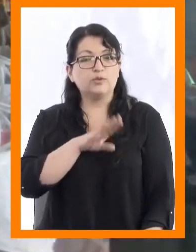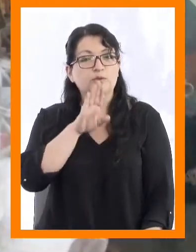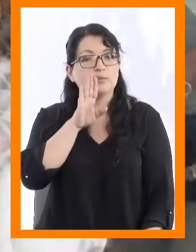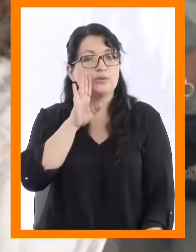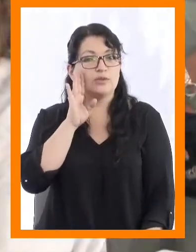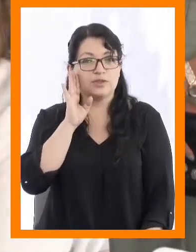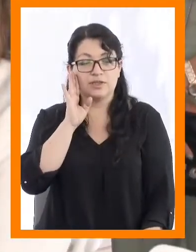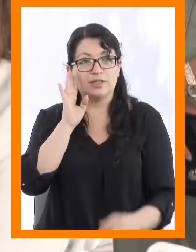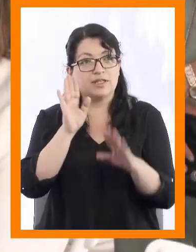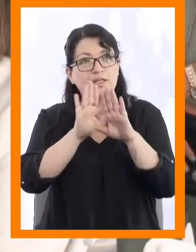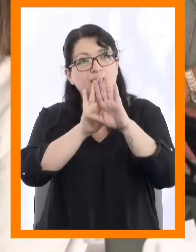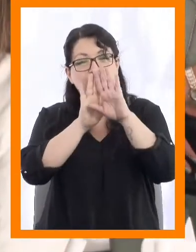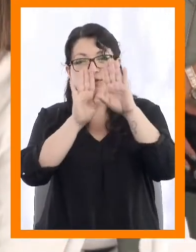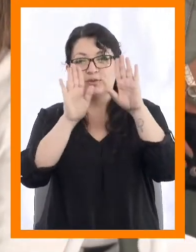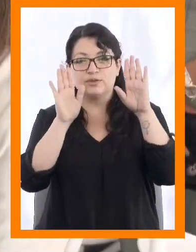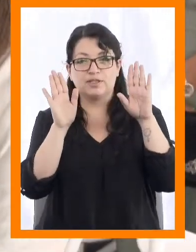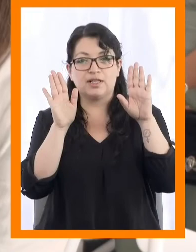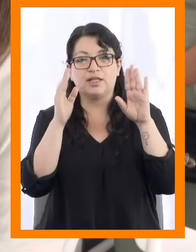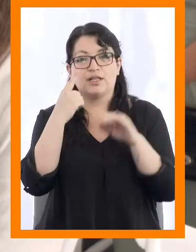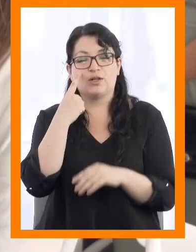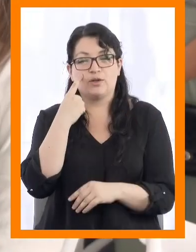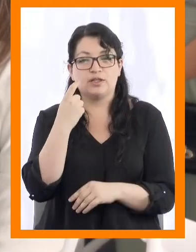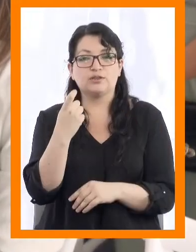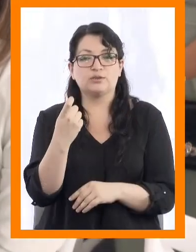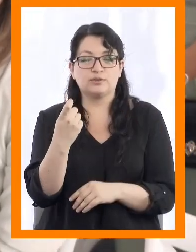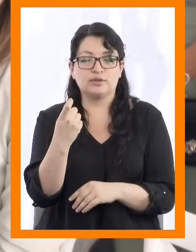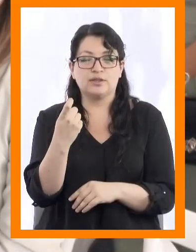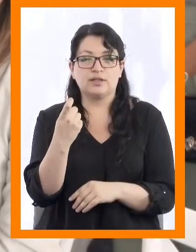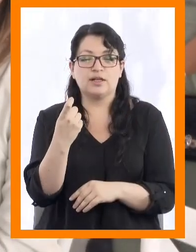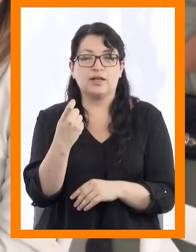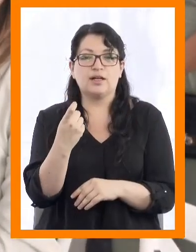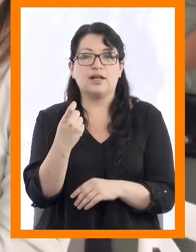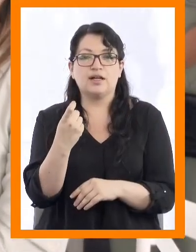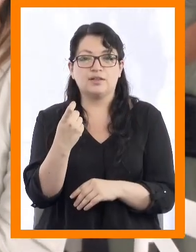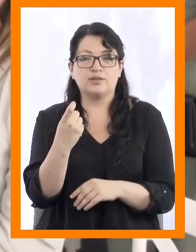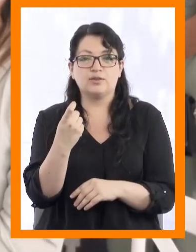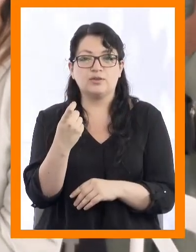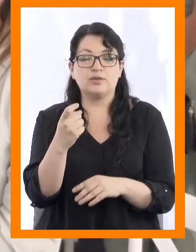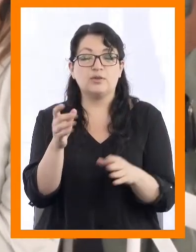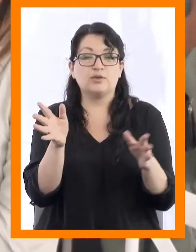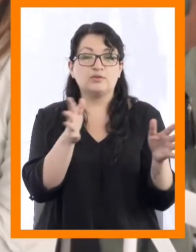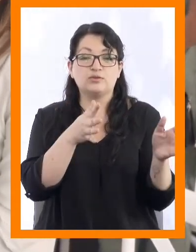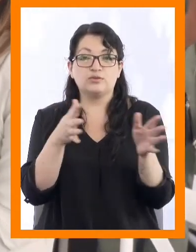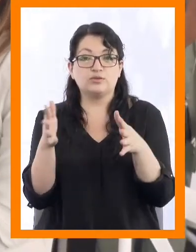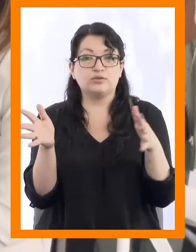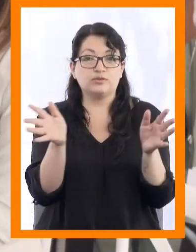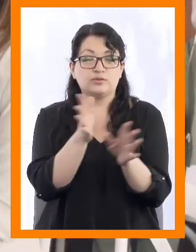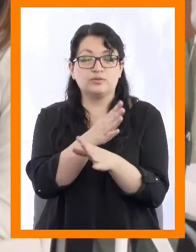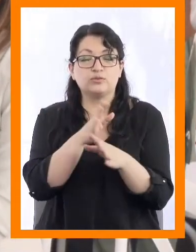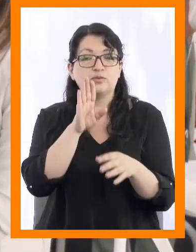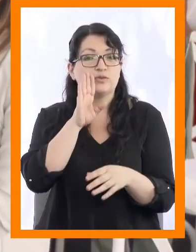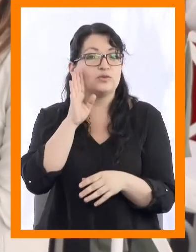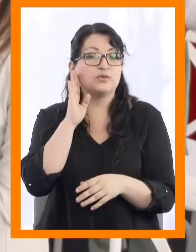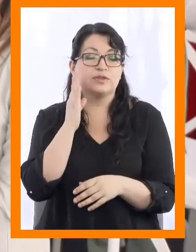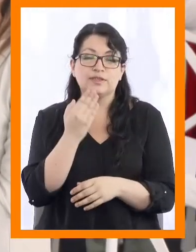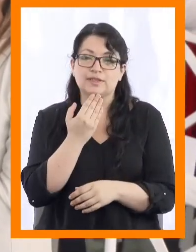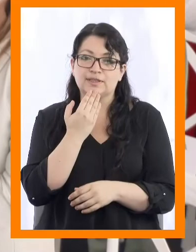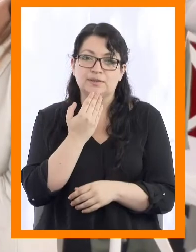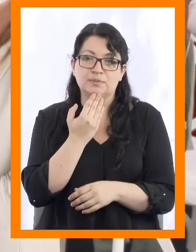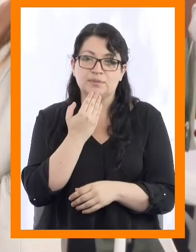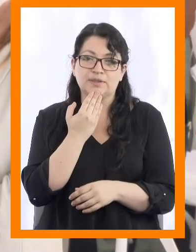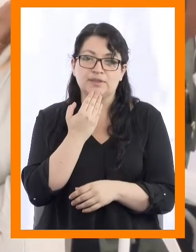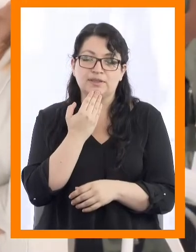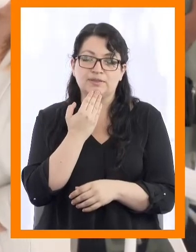Puro Chile es tu cielo azulado, pura frisa en tus